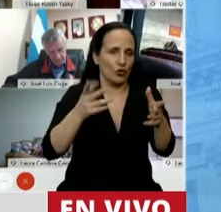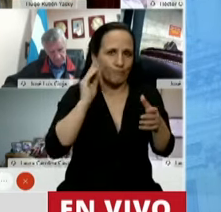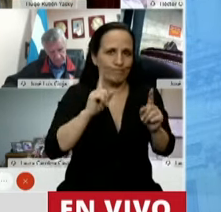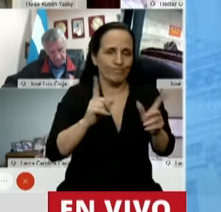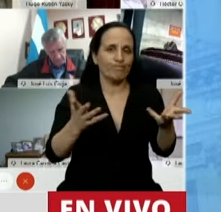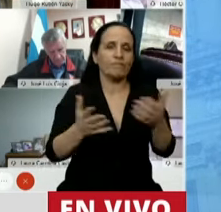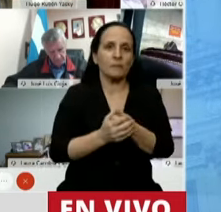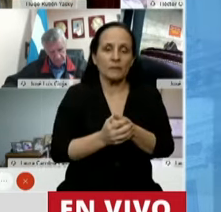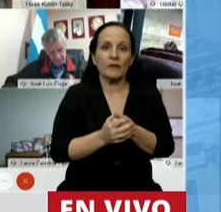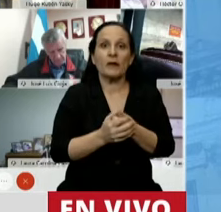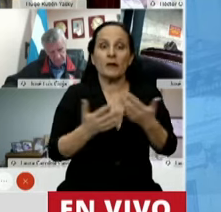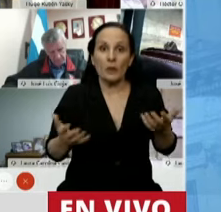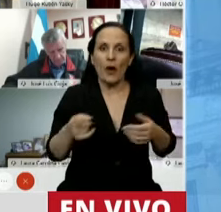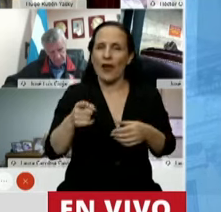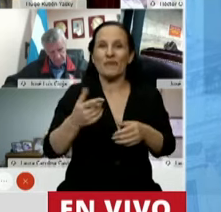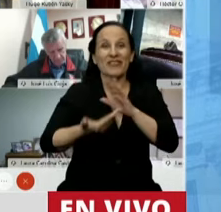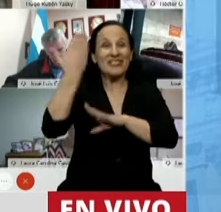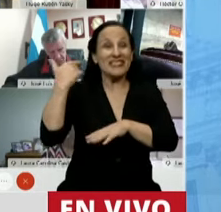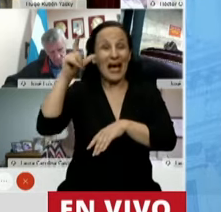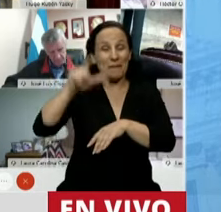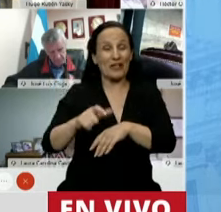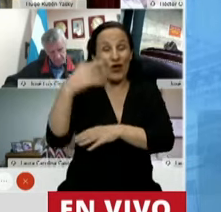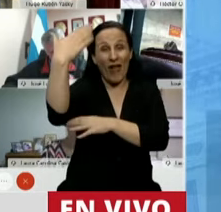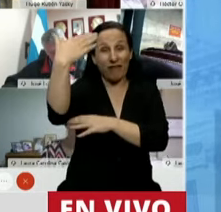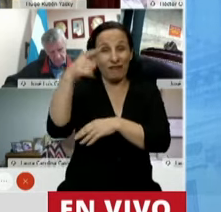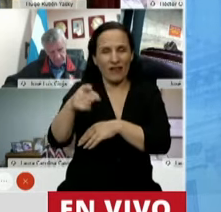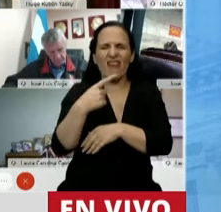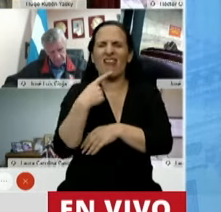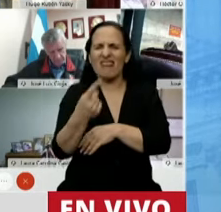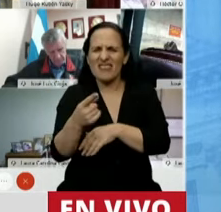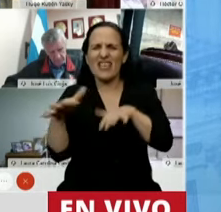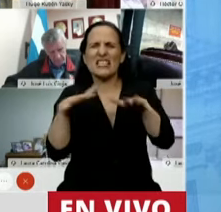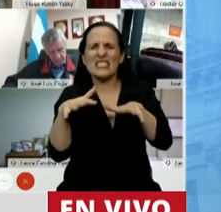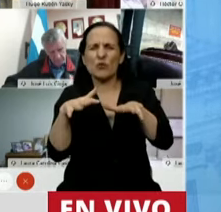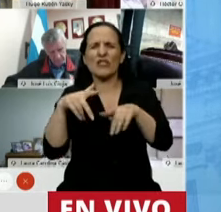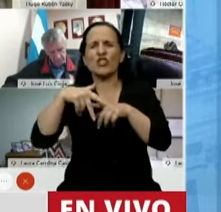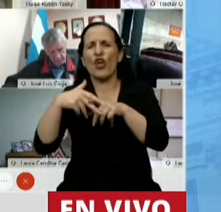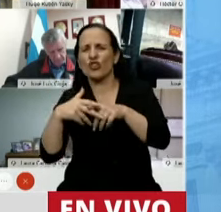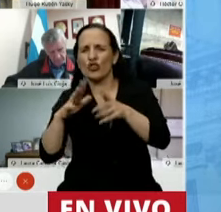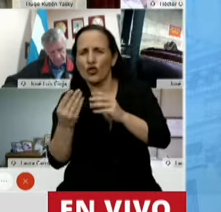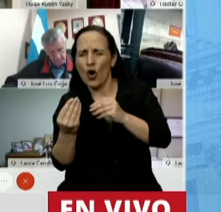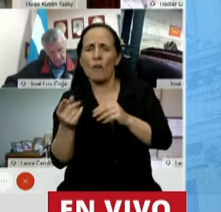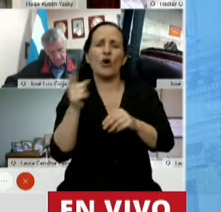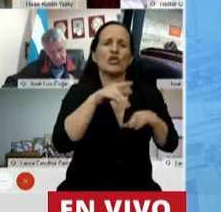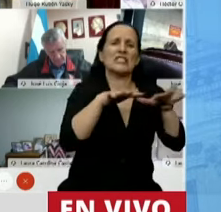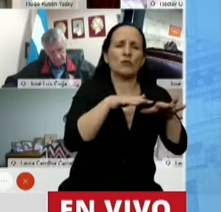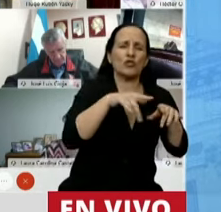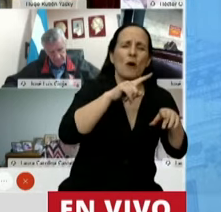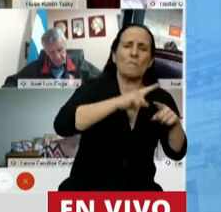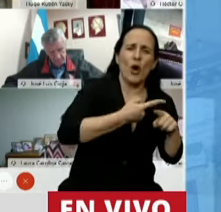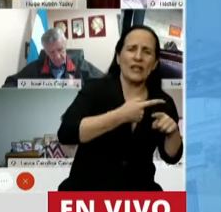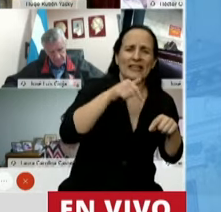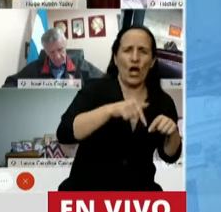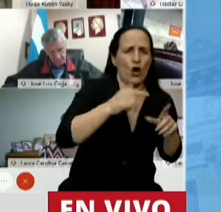como lo han planteado nuestros miembros informantes, cuál es la situación técnica y cuál es la situación política en la que estamos hoy.